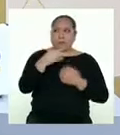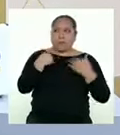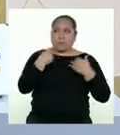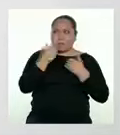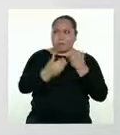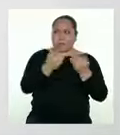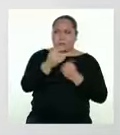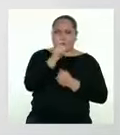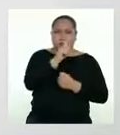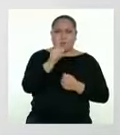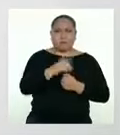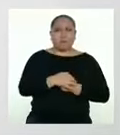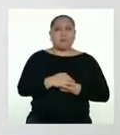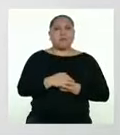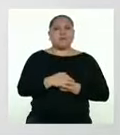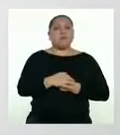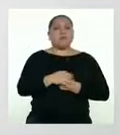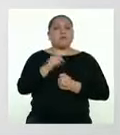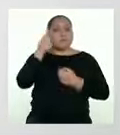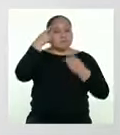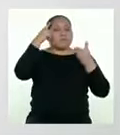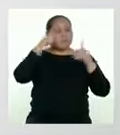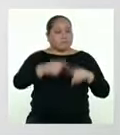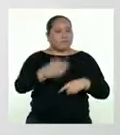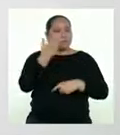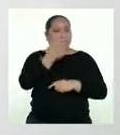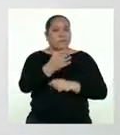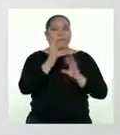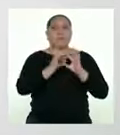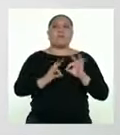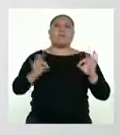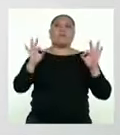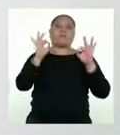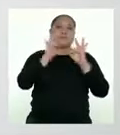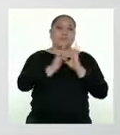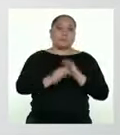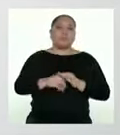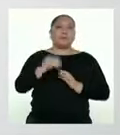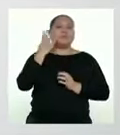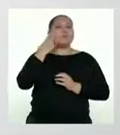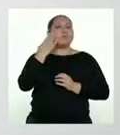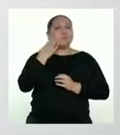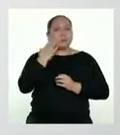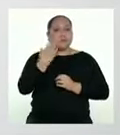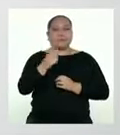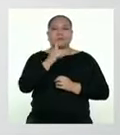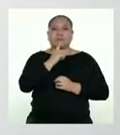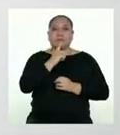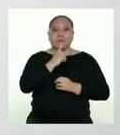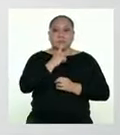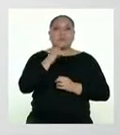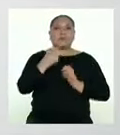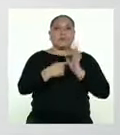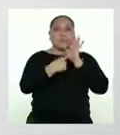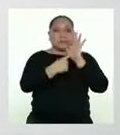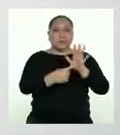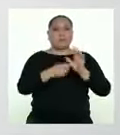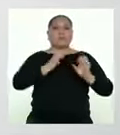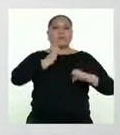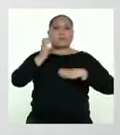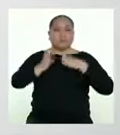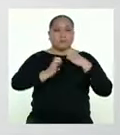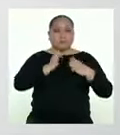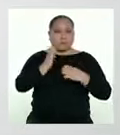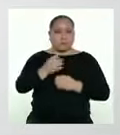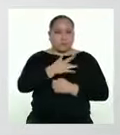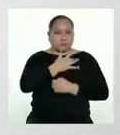este proceso. De acuerdo contigo, Yanira, es importante que las mamás y los papás expresen sus sentimientos,